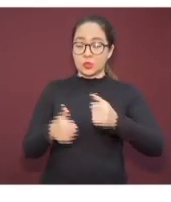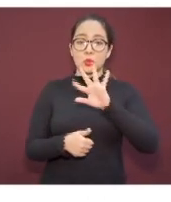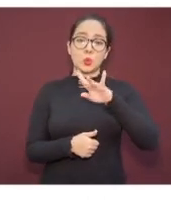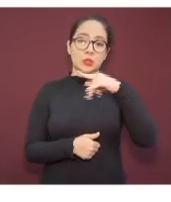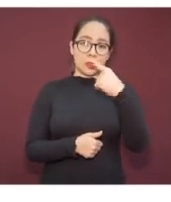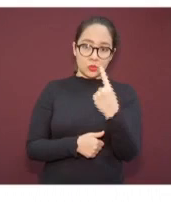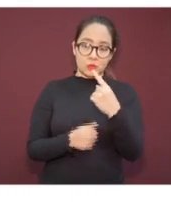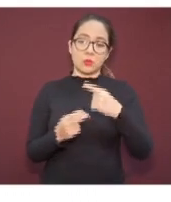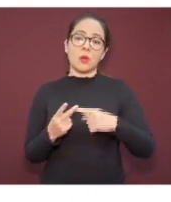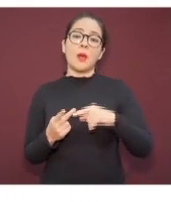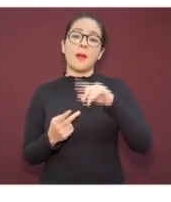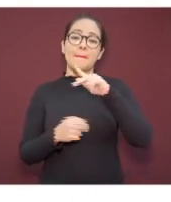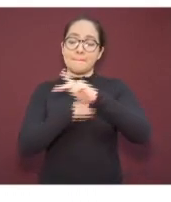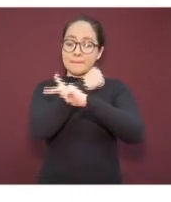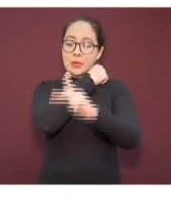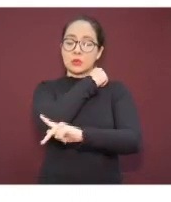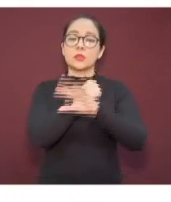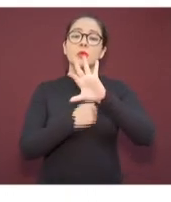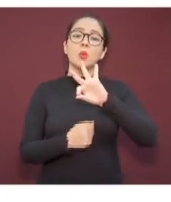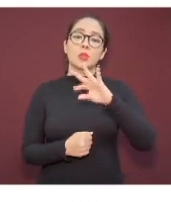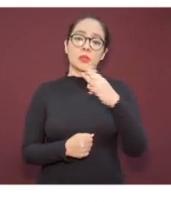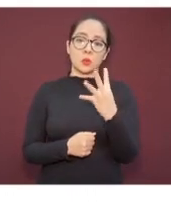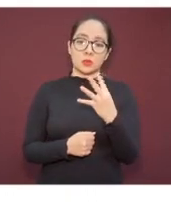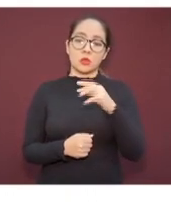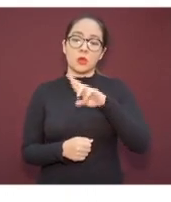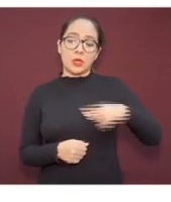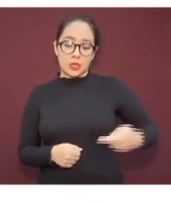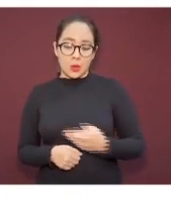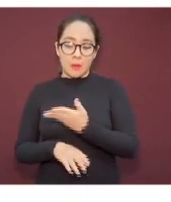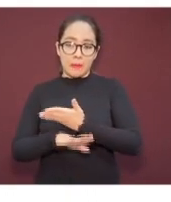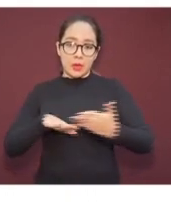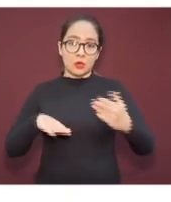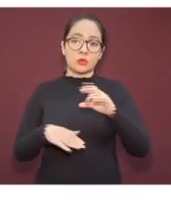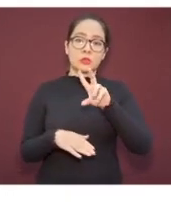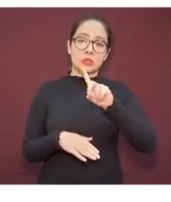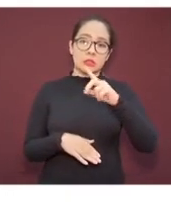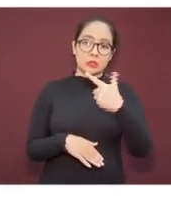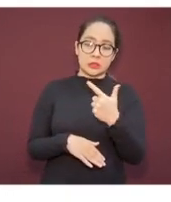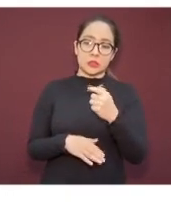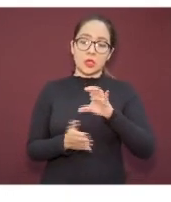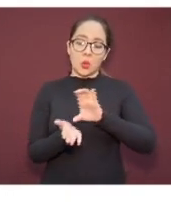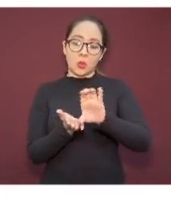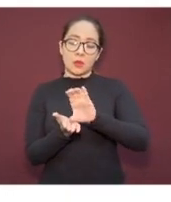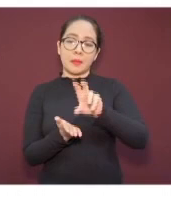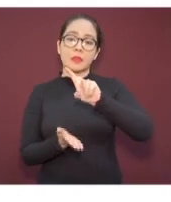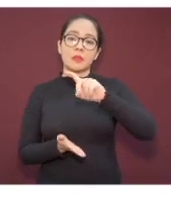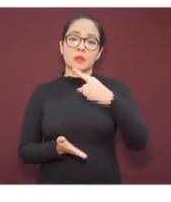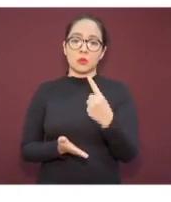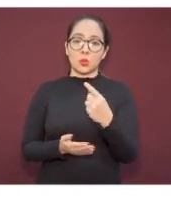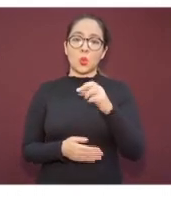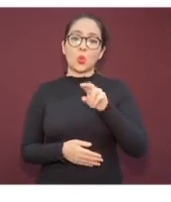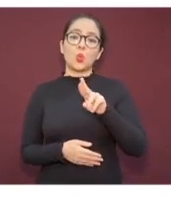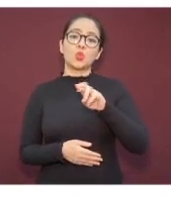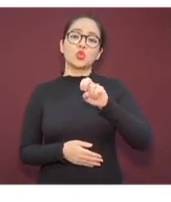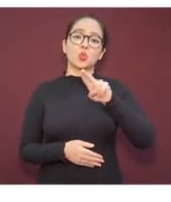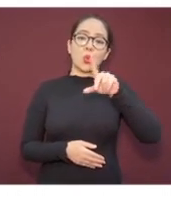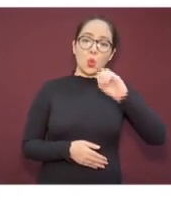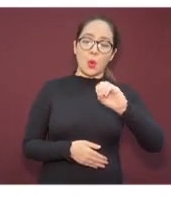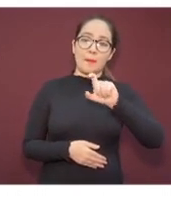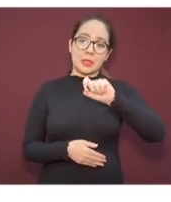Perote, 44. Río Blanco, 37. Coatepec, 31. Úrsulo Galván, 27.